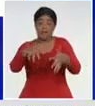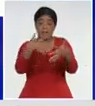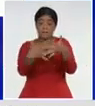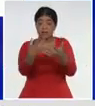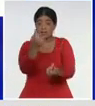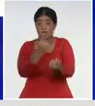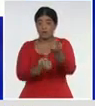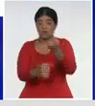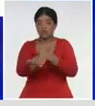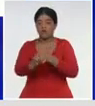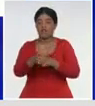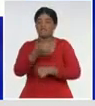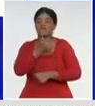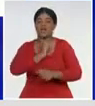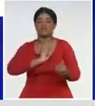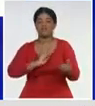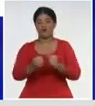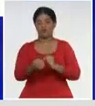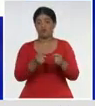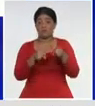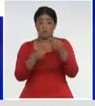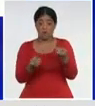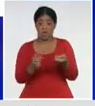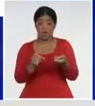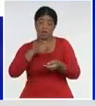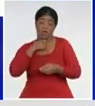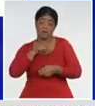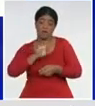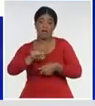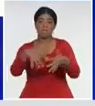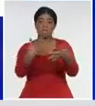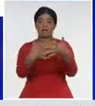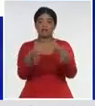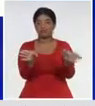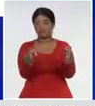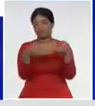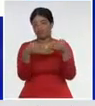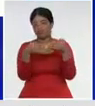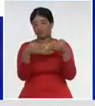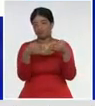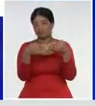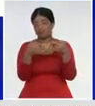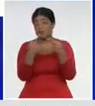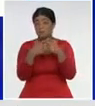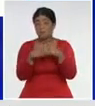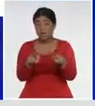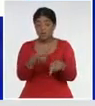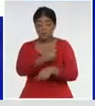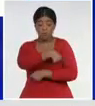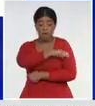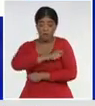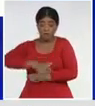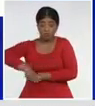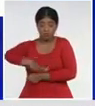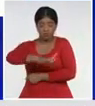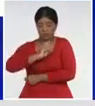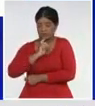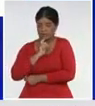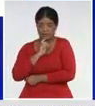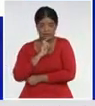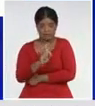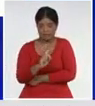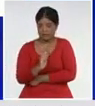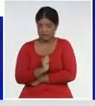fácil, controlar, porque se cierra, se trabaja, pero lamentablemente, muchas veces, cuando se detecta, ya,